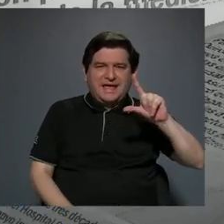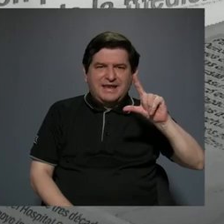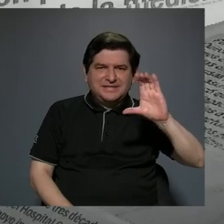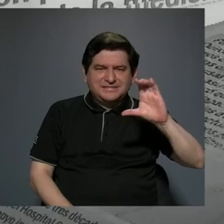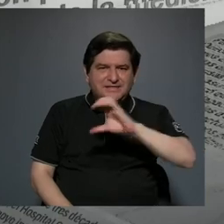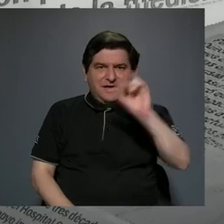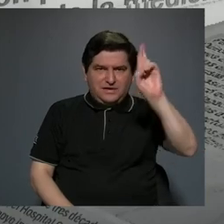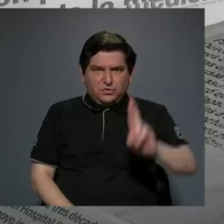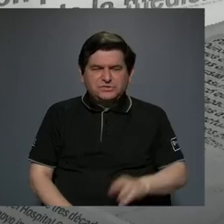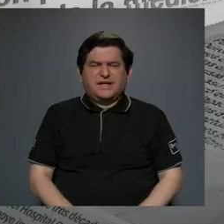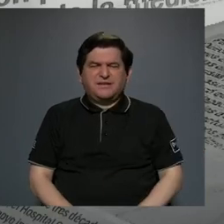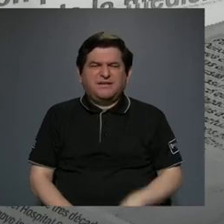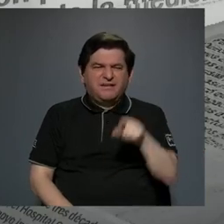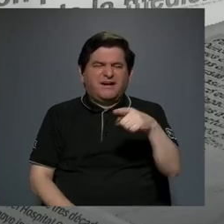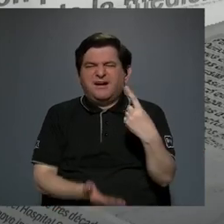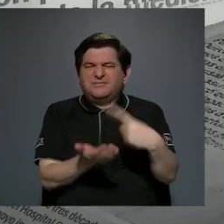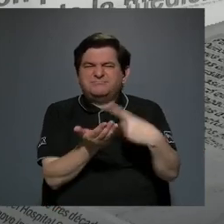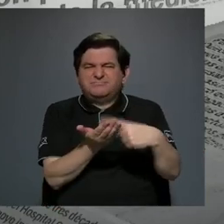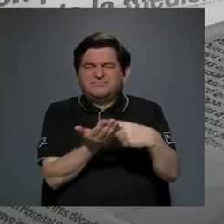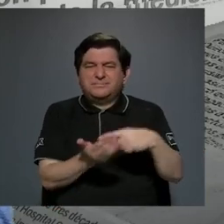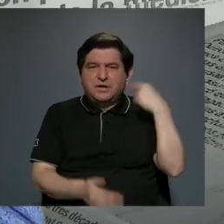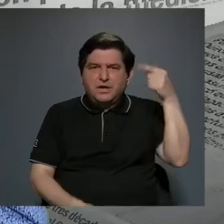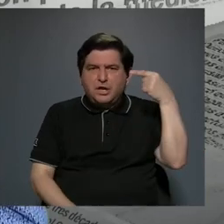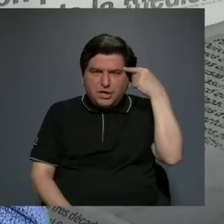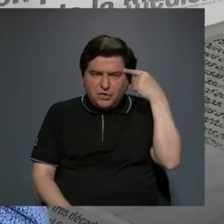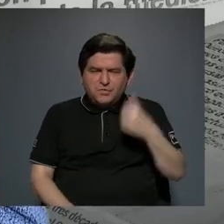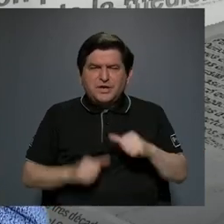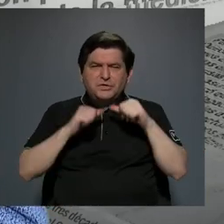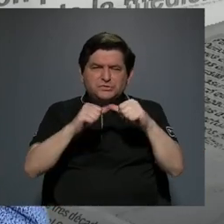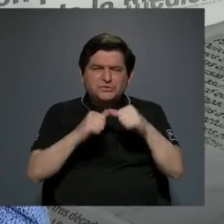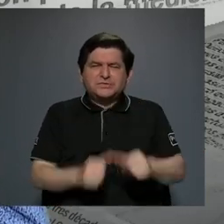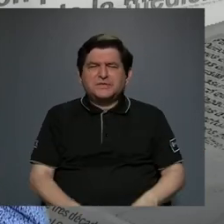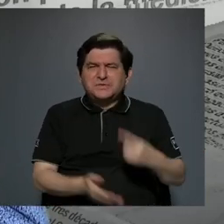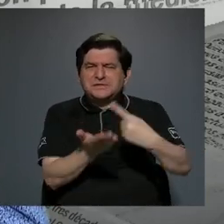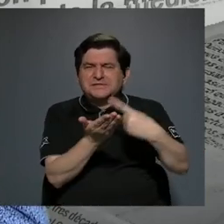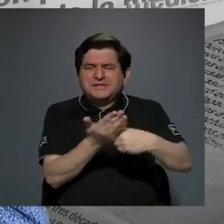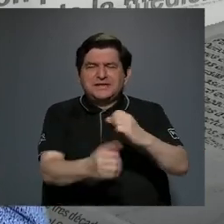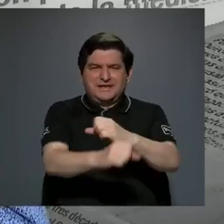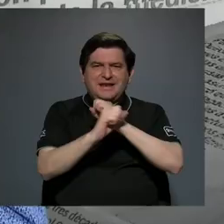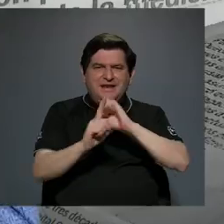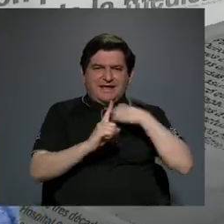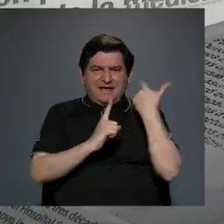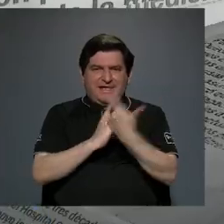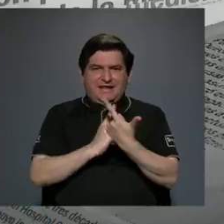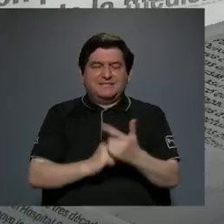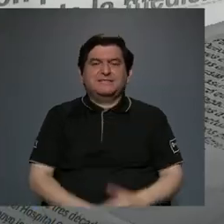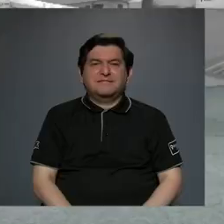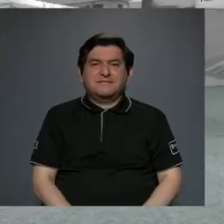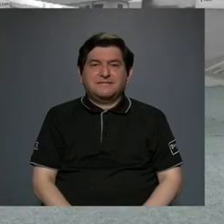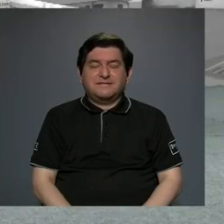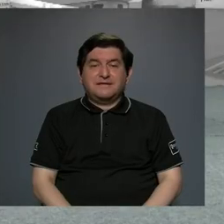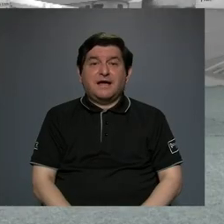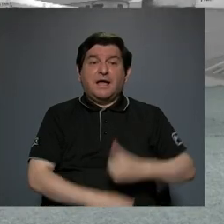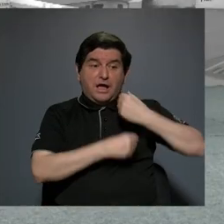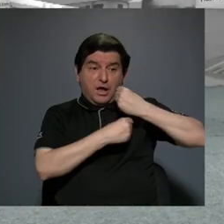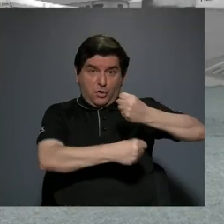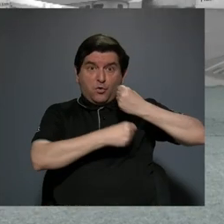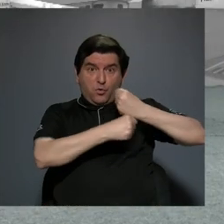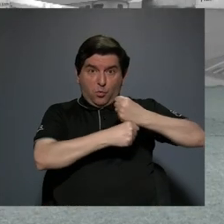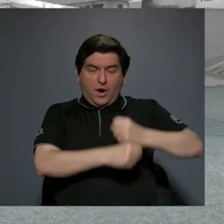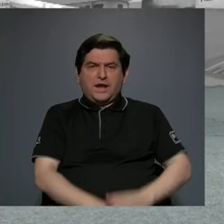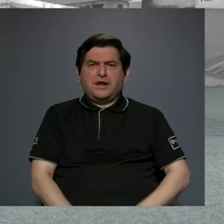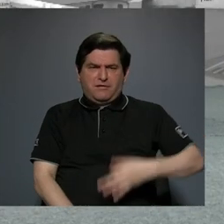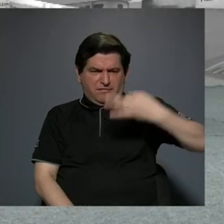Rica se ha venido cuestionando y todos los gobiernos han venido cuestionando esas garantías sociales. E incluso la huelga que la